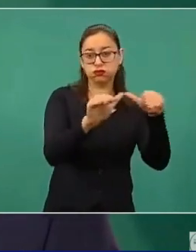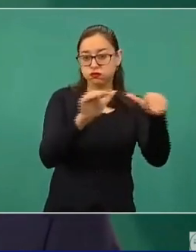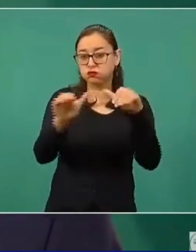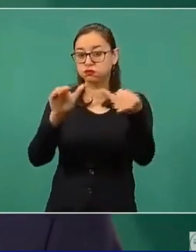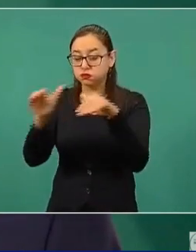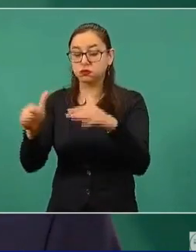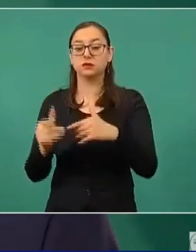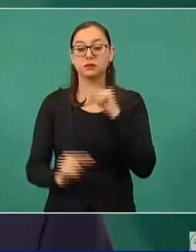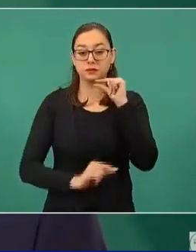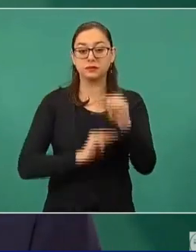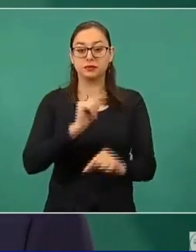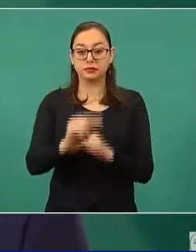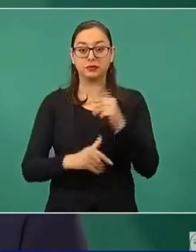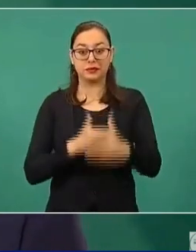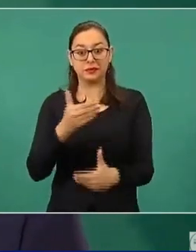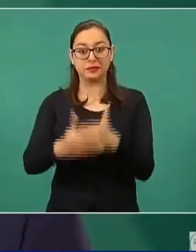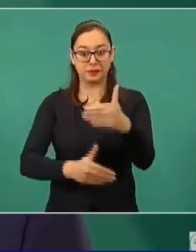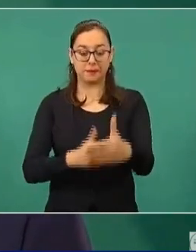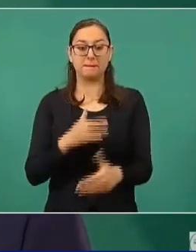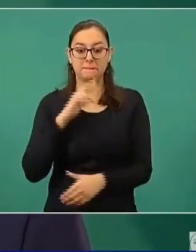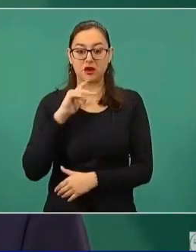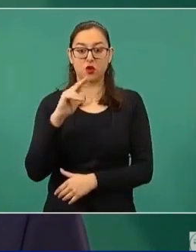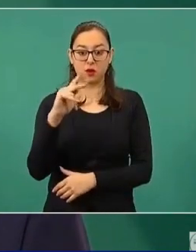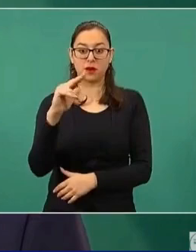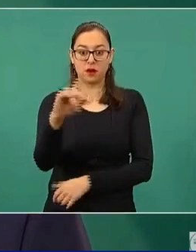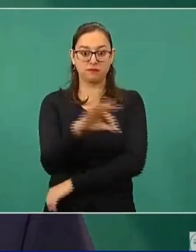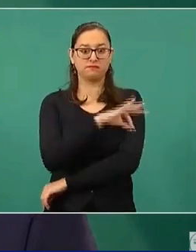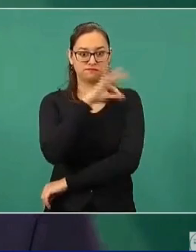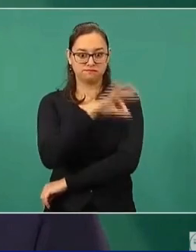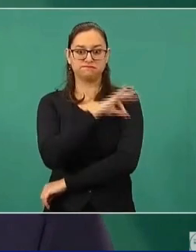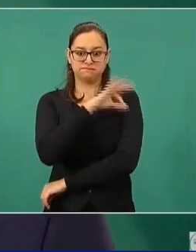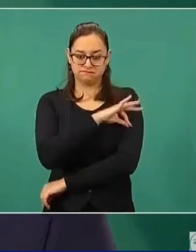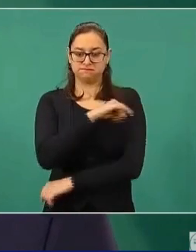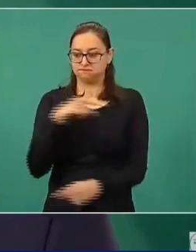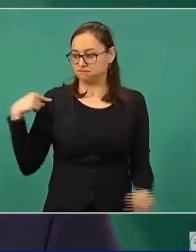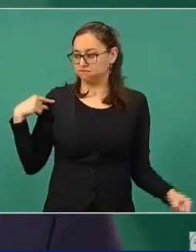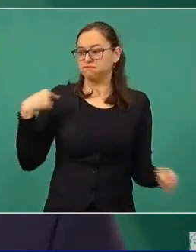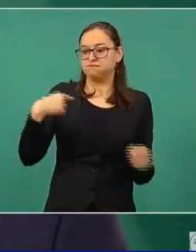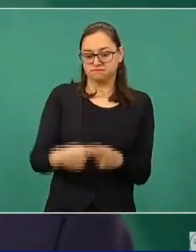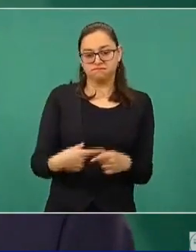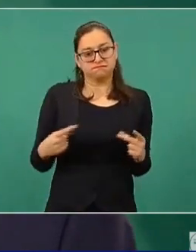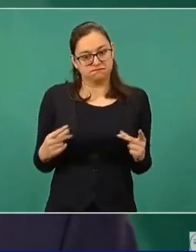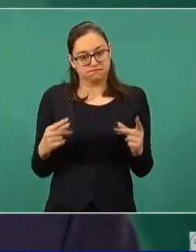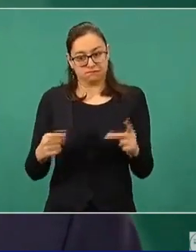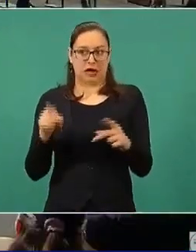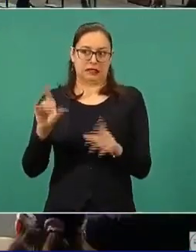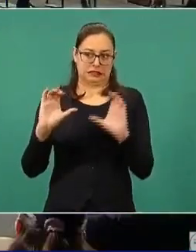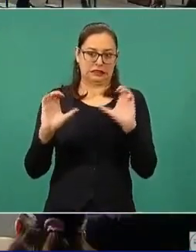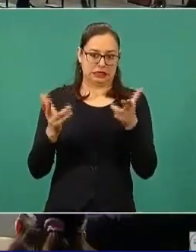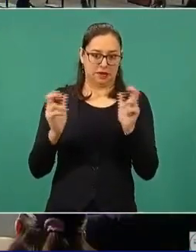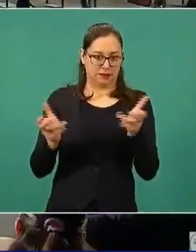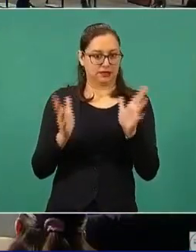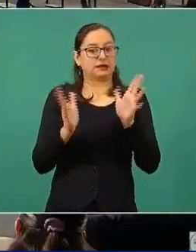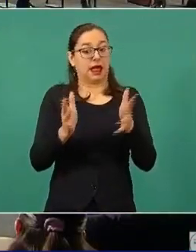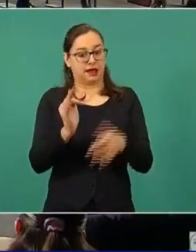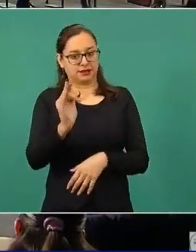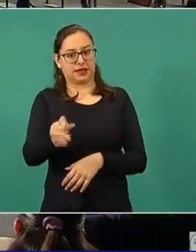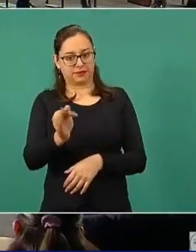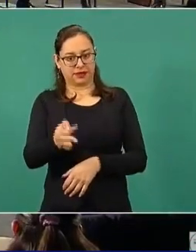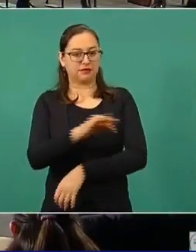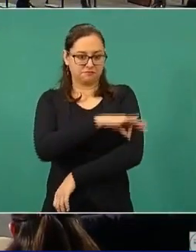hemos tenido un avance acelerado en estos par de semanas recientes, particularmente en Chiapas. Y